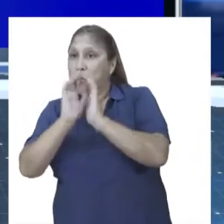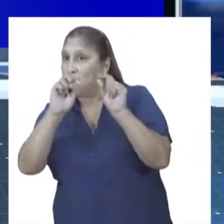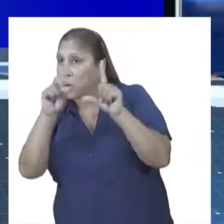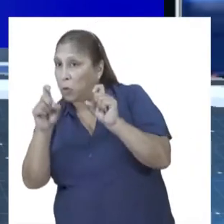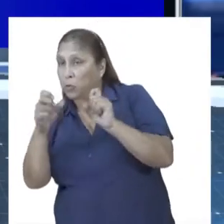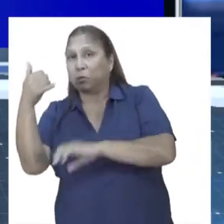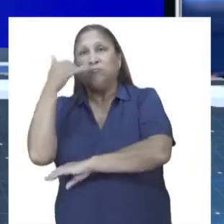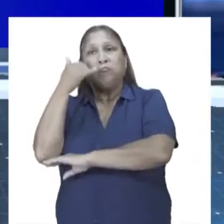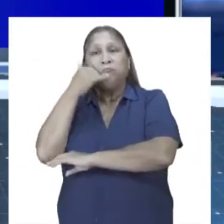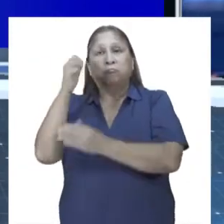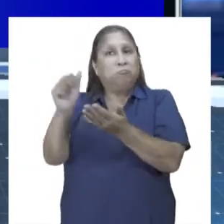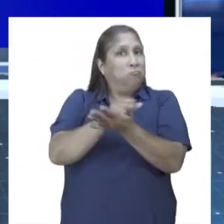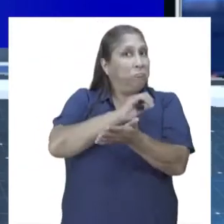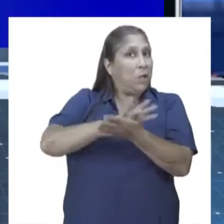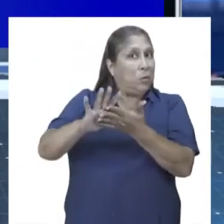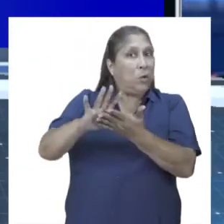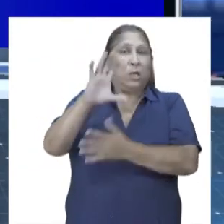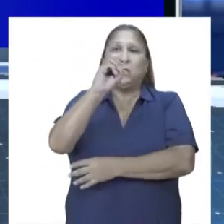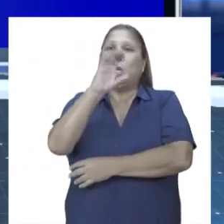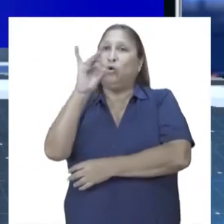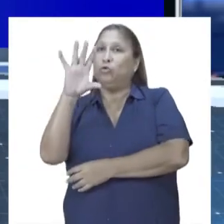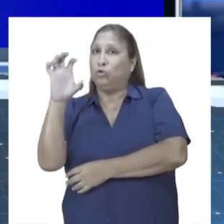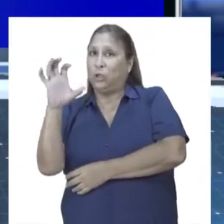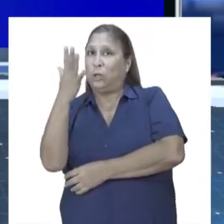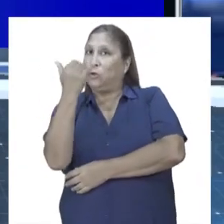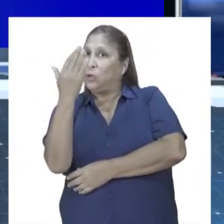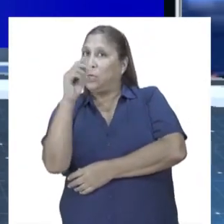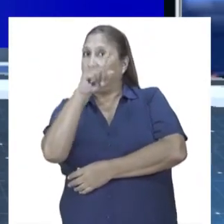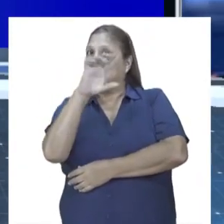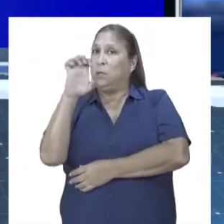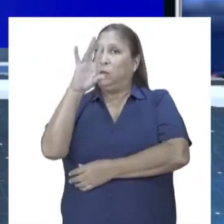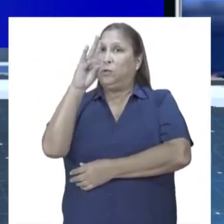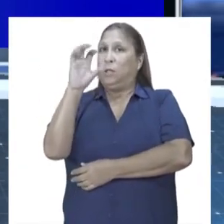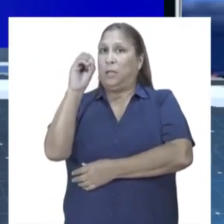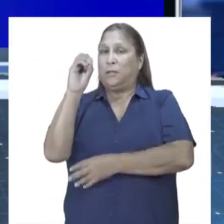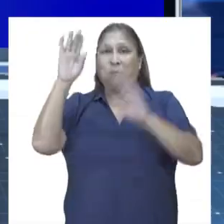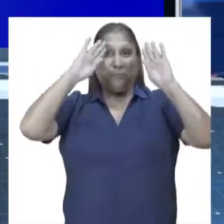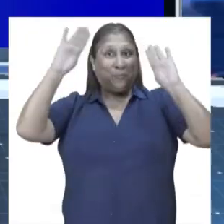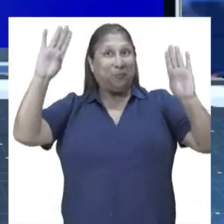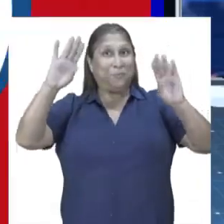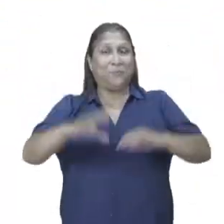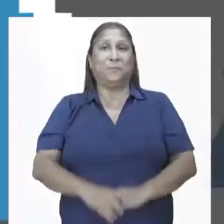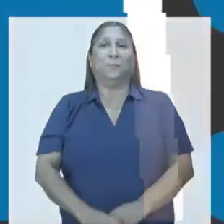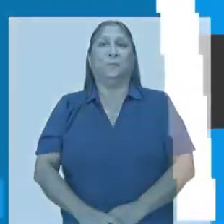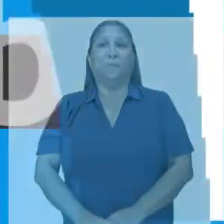puede comunicarse a nuestra línea gratuita 0800 15 170. Hasta pronto.